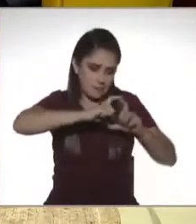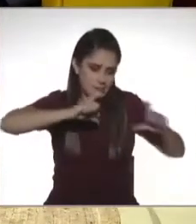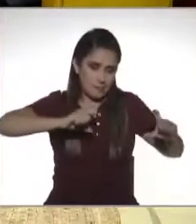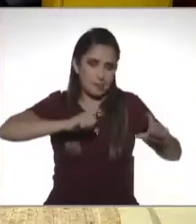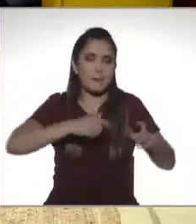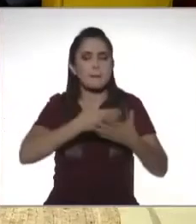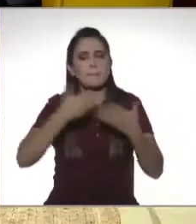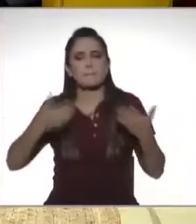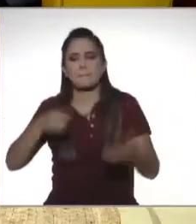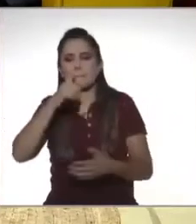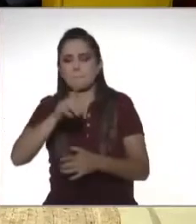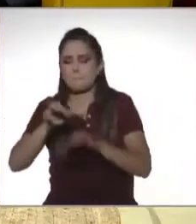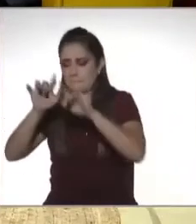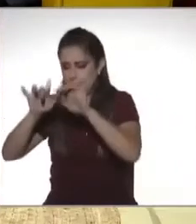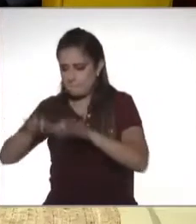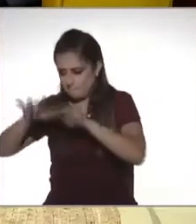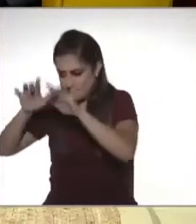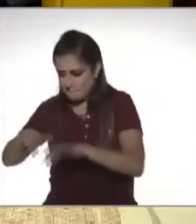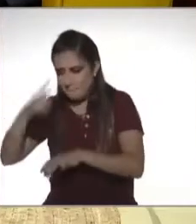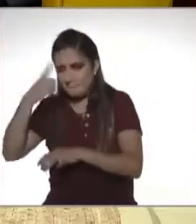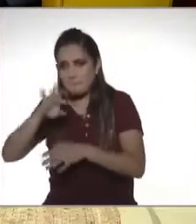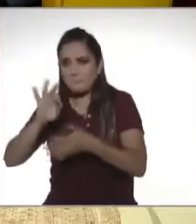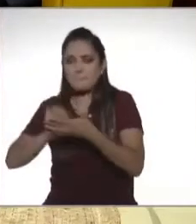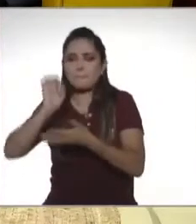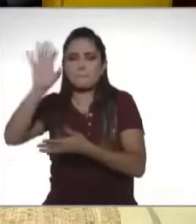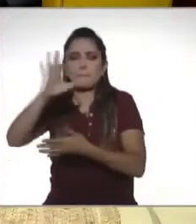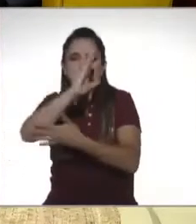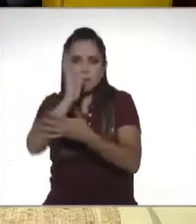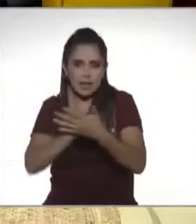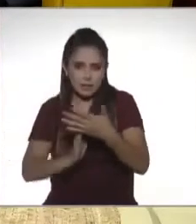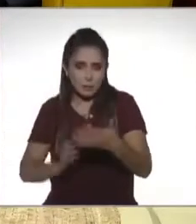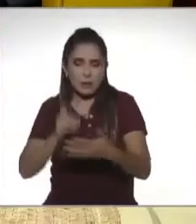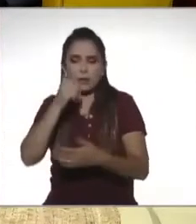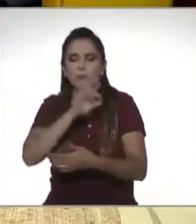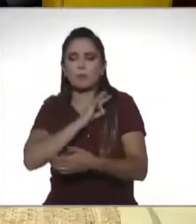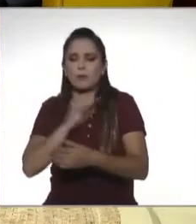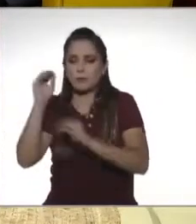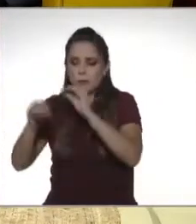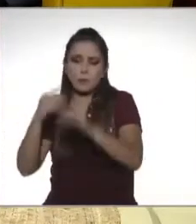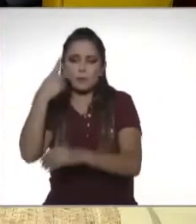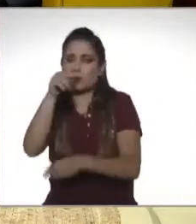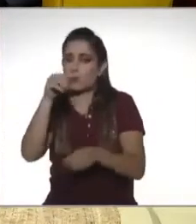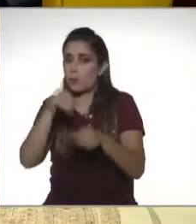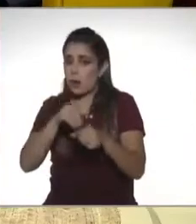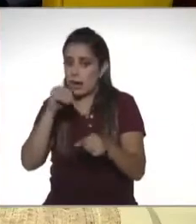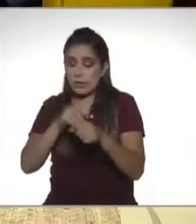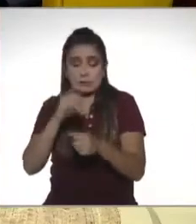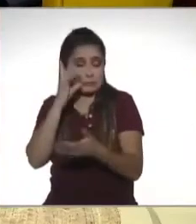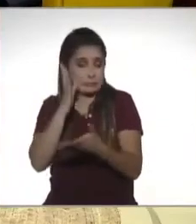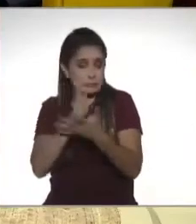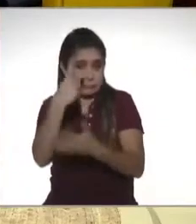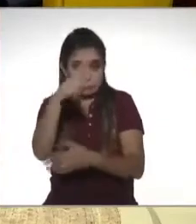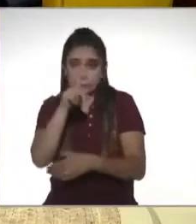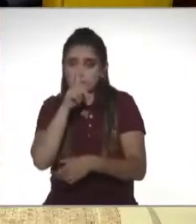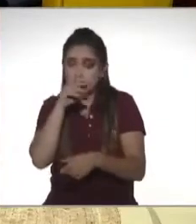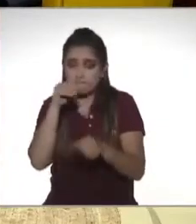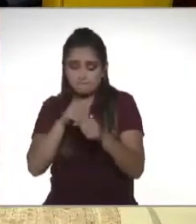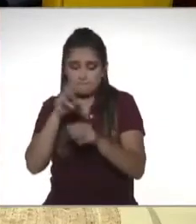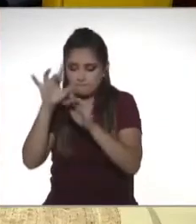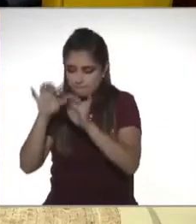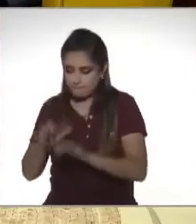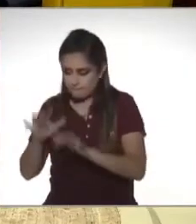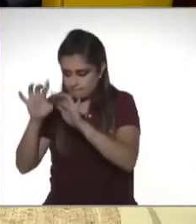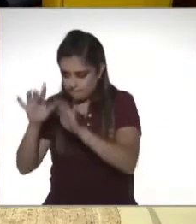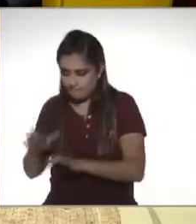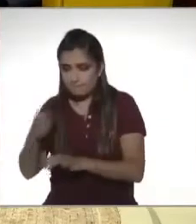ahora electrónicamente hay unos archivos en los cuales tú tienes que poner claves que solo tú debes conocer, guardarlos, protegerlos, y es el